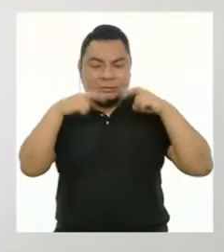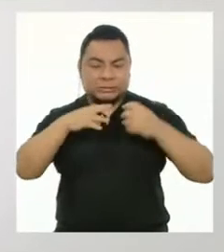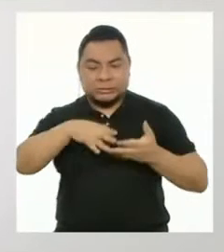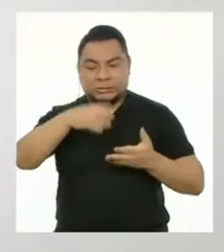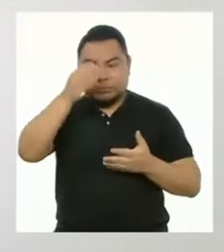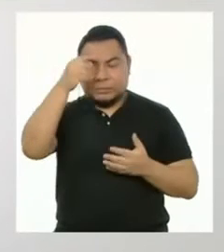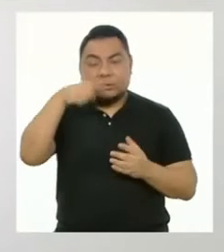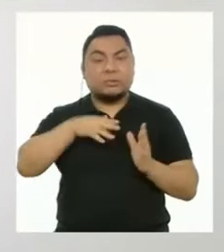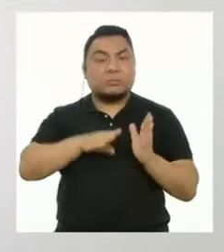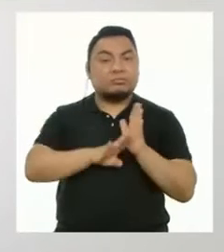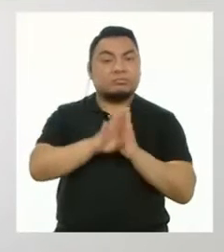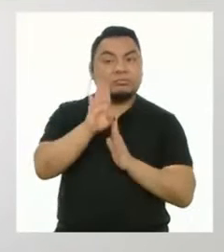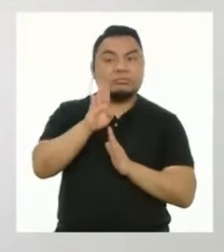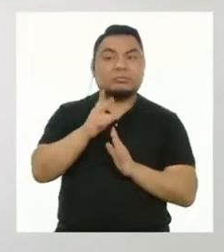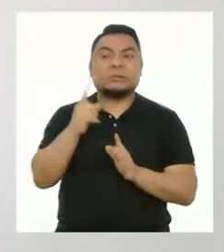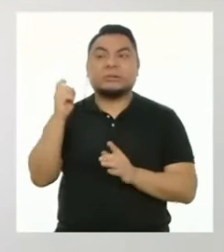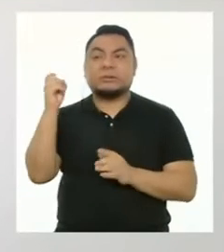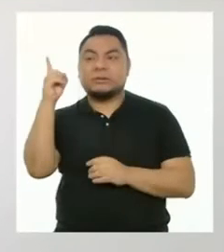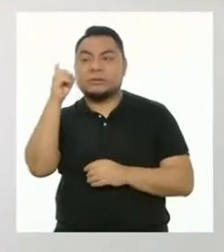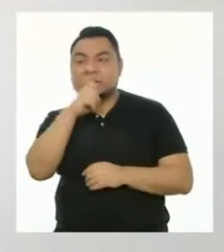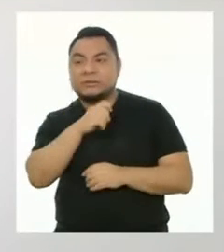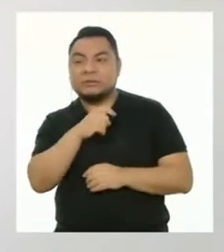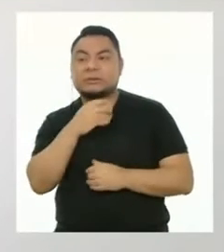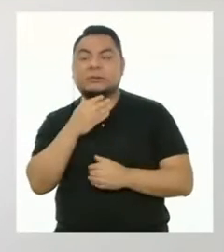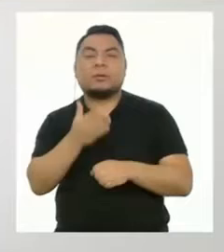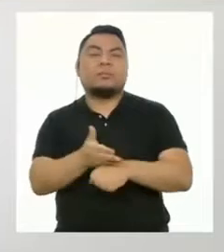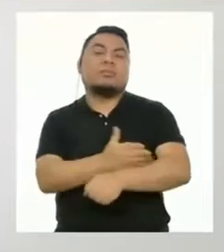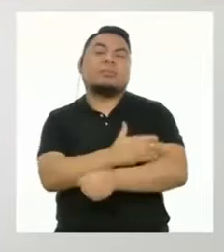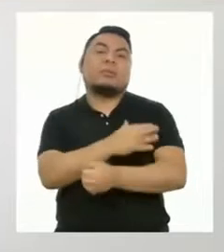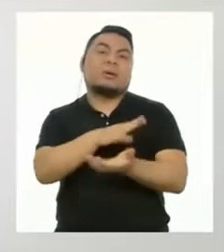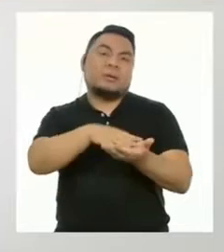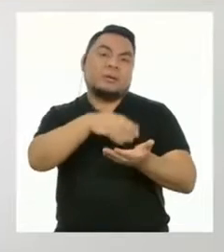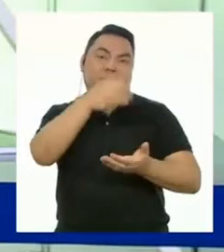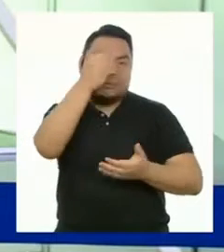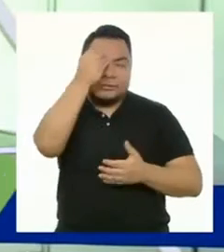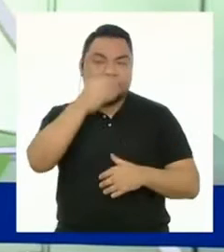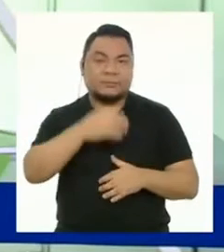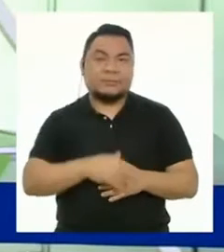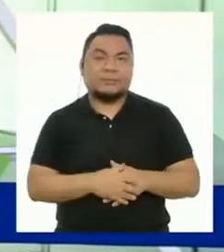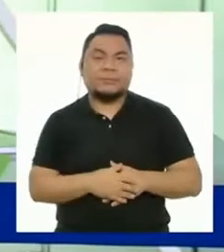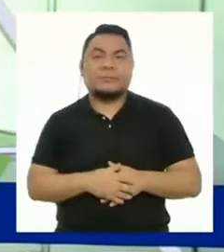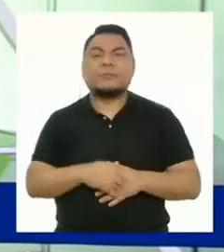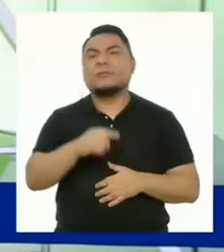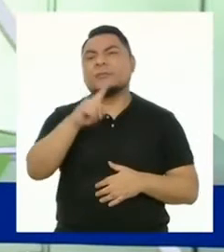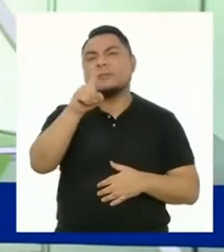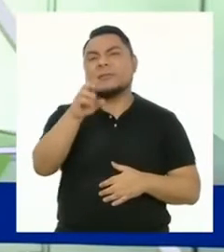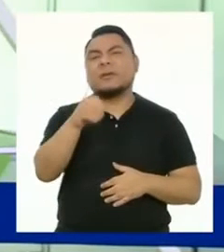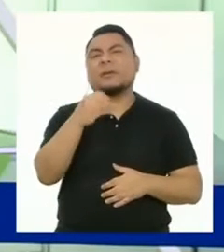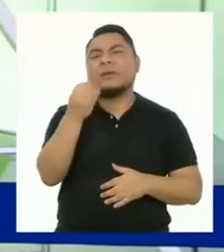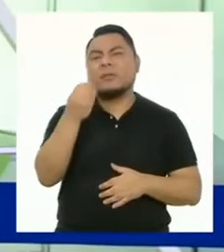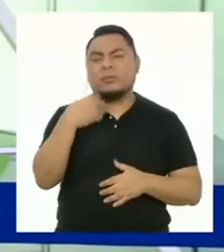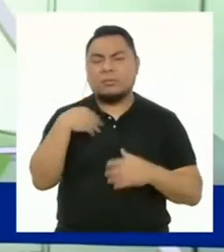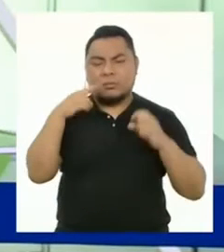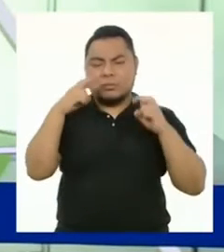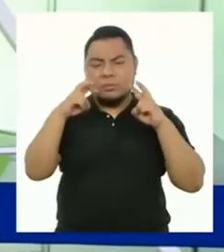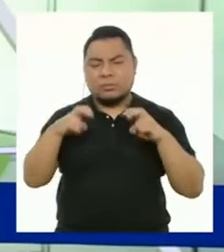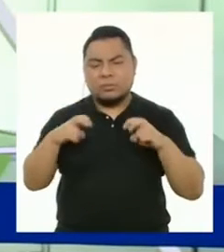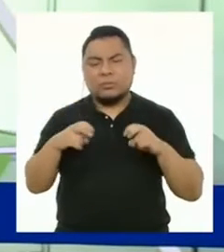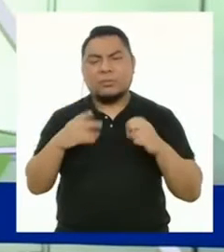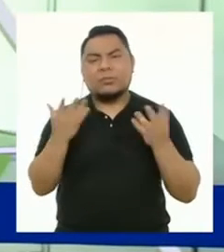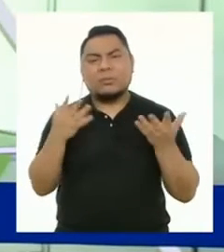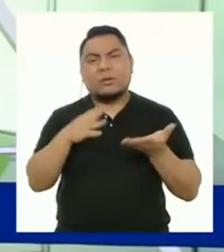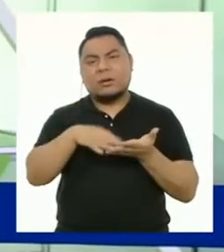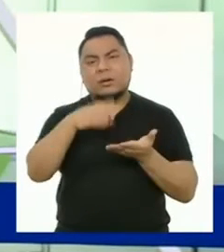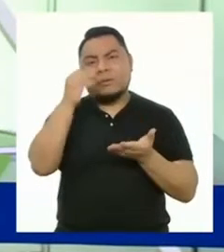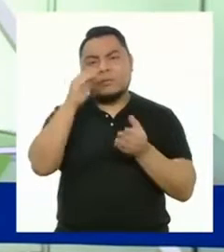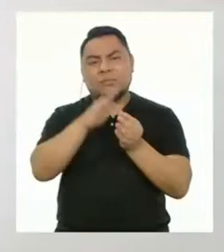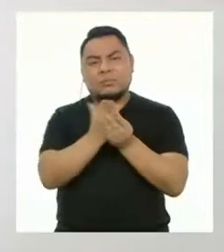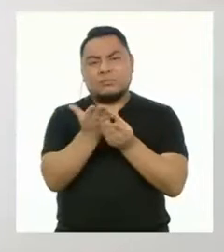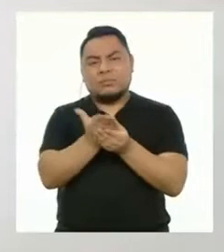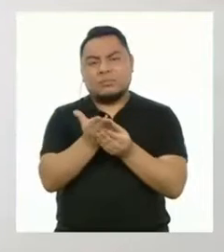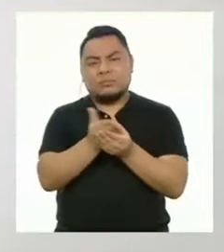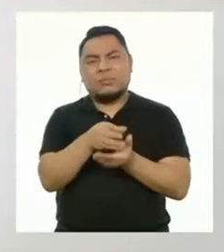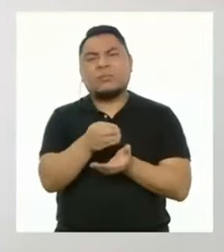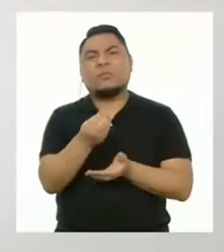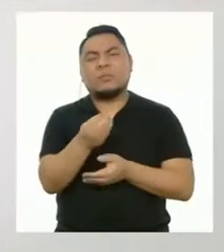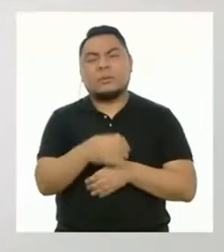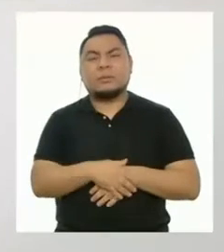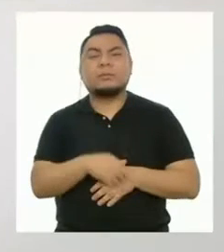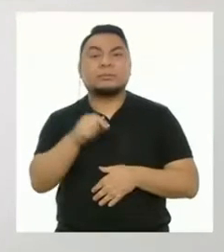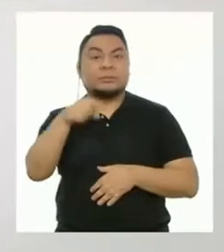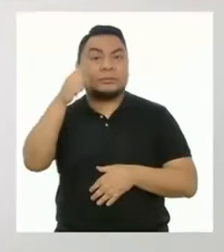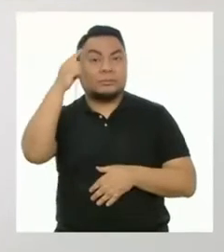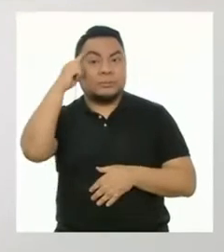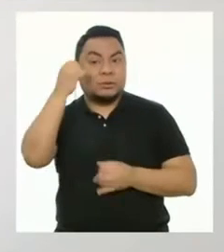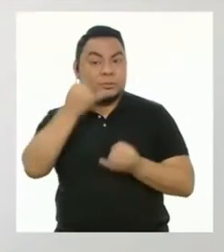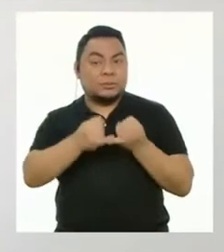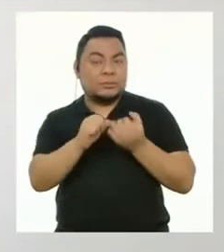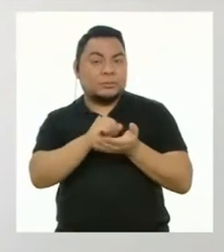logros, nuestras dificultades y nuestros progresos de aprendizaje. ¿Pero cómo podemos evaluar el aprendizaje con un portafolio? Piensen